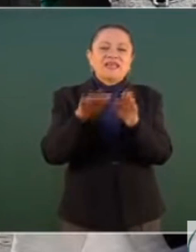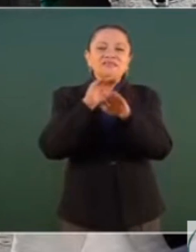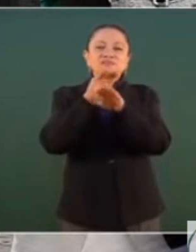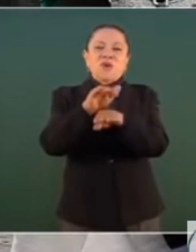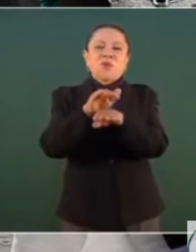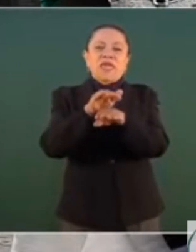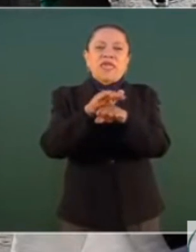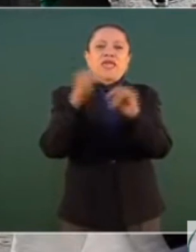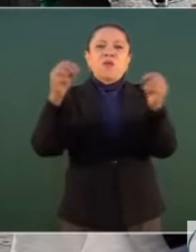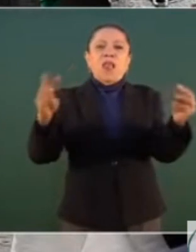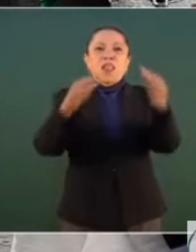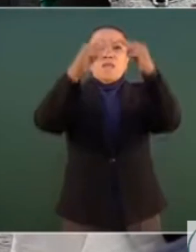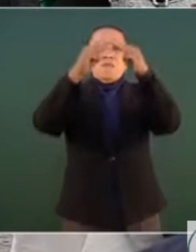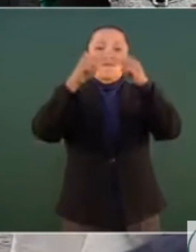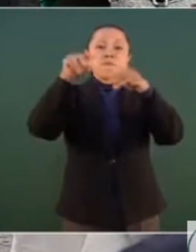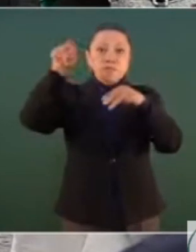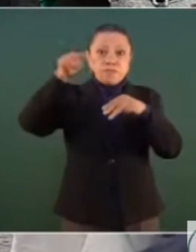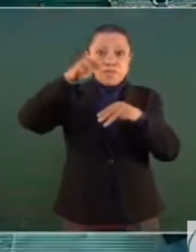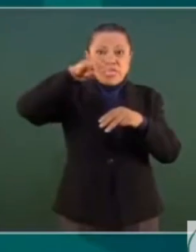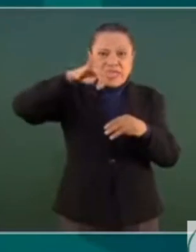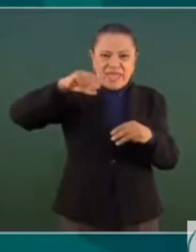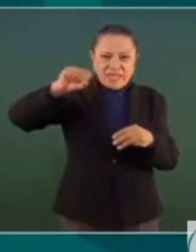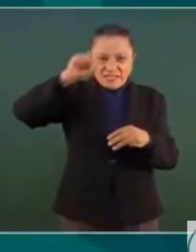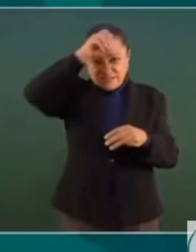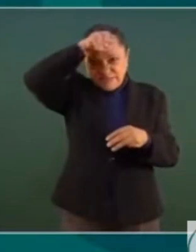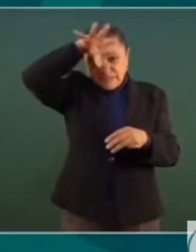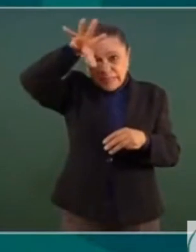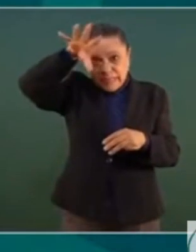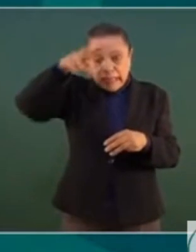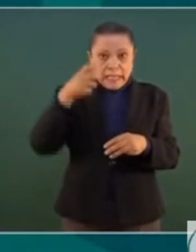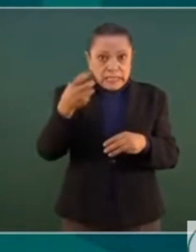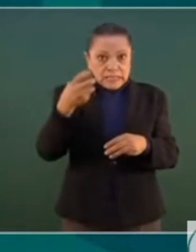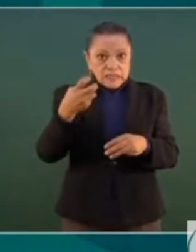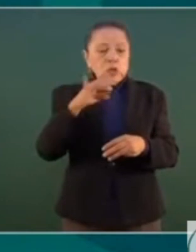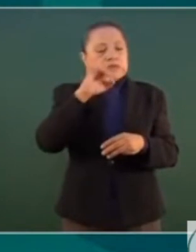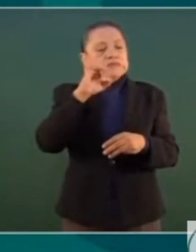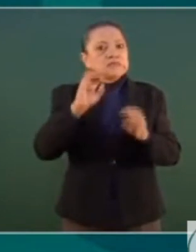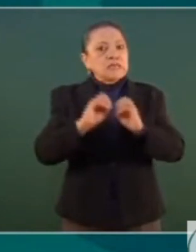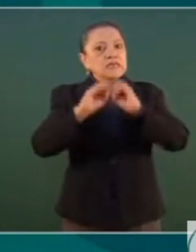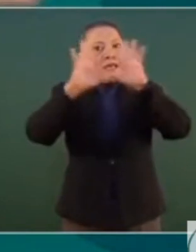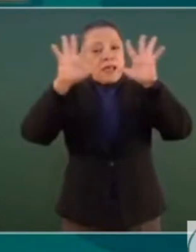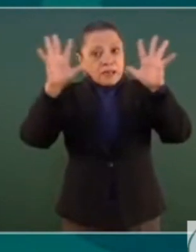quiero también aclarar que es muy importante ir en todo